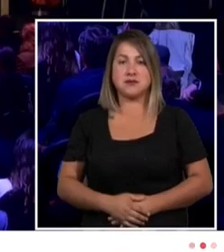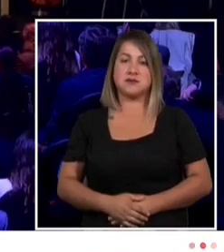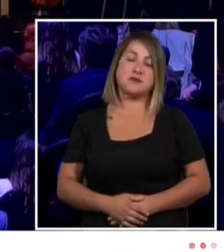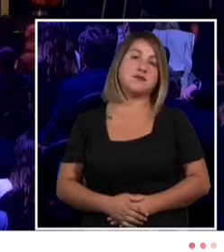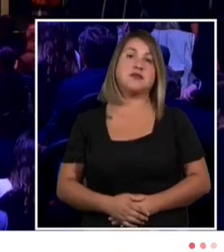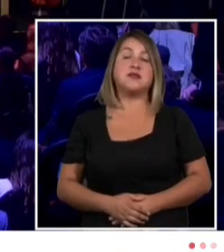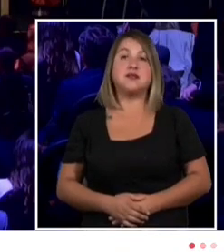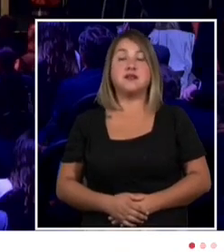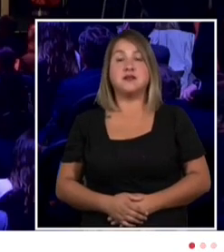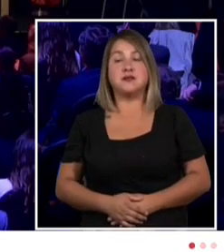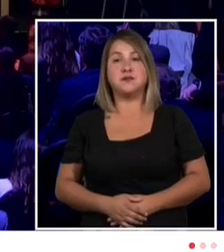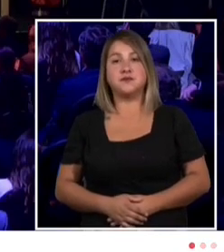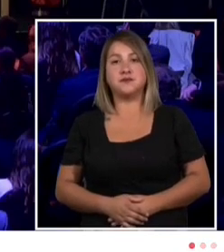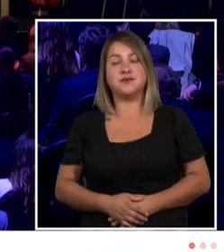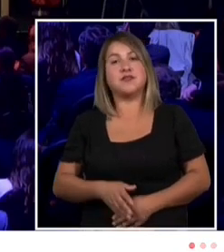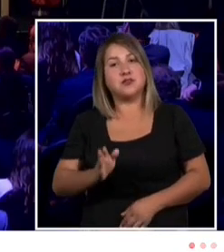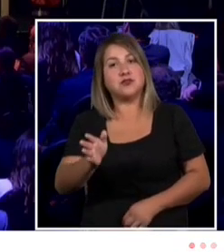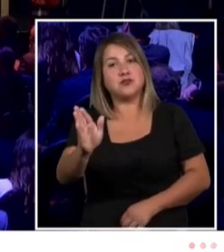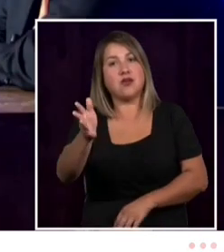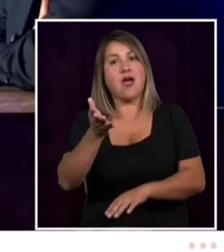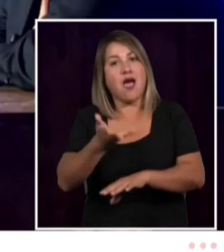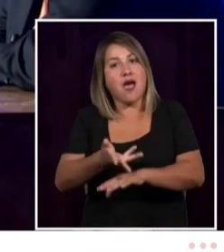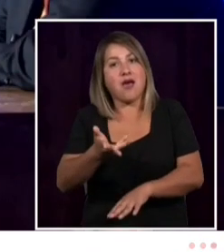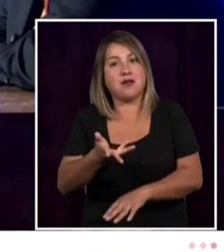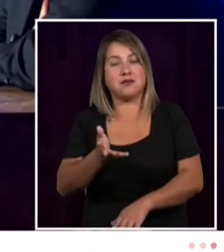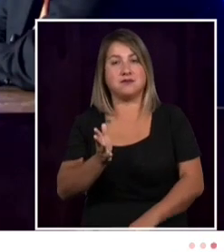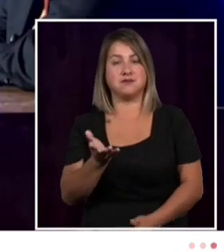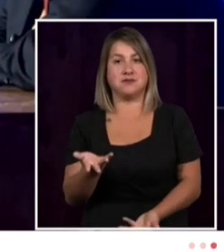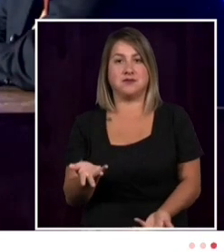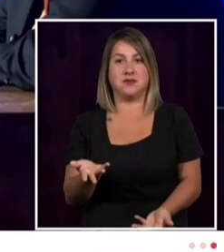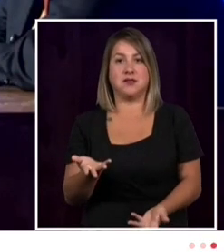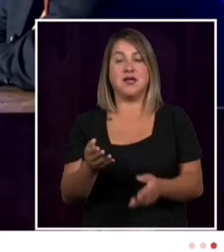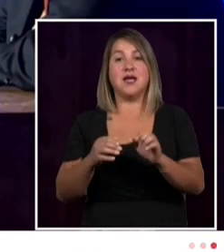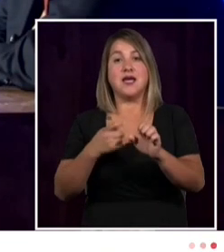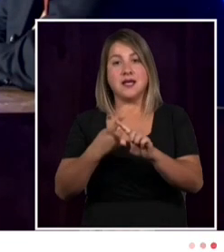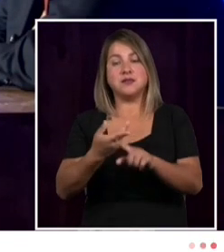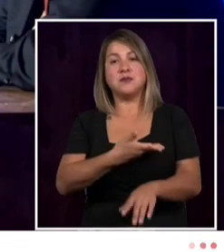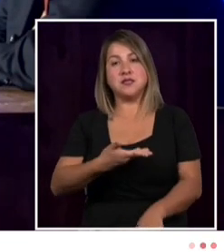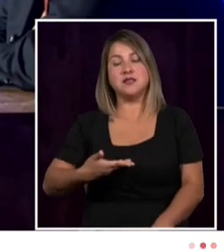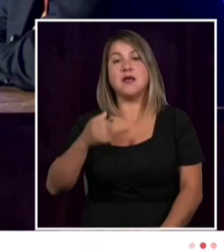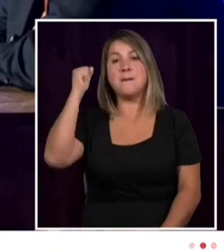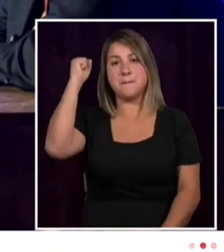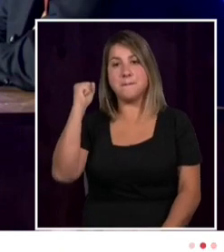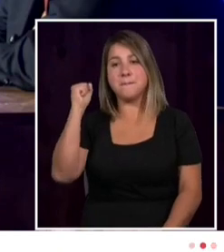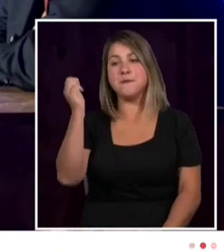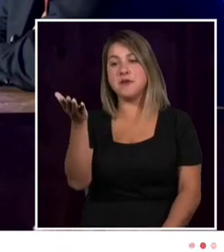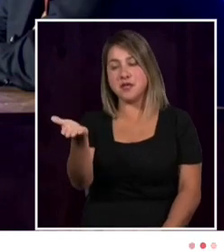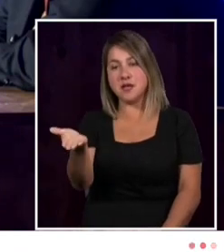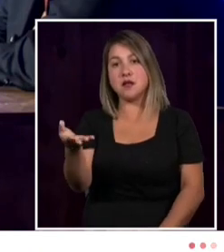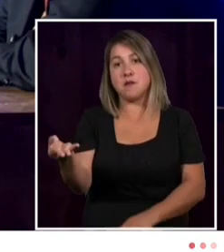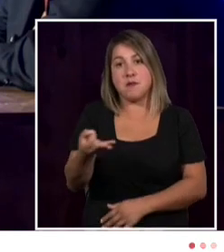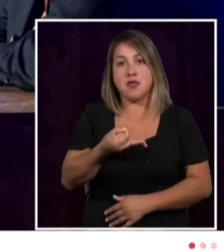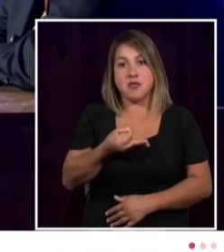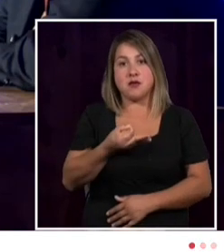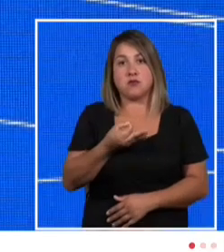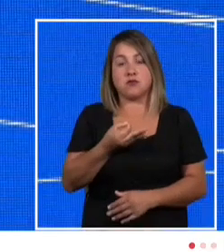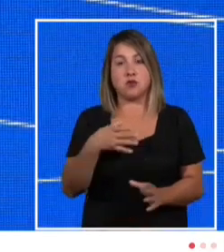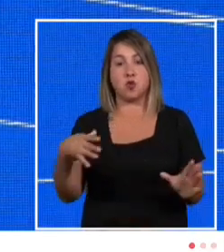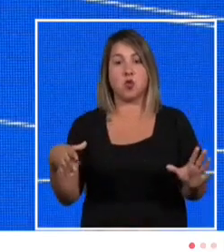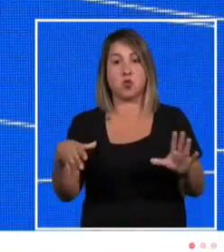Teníamos y seguimos teniendo, y esto el expresidente Piñera fue una de las cosas que me dijo cuando nos reunimos,